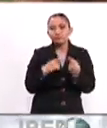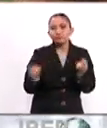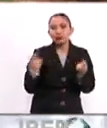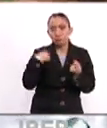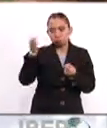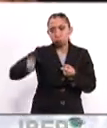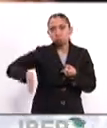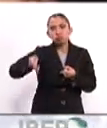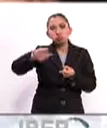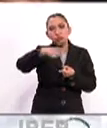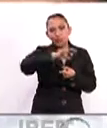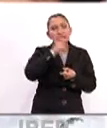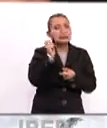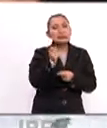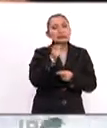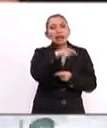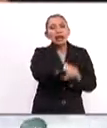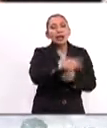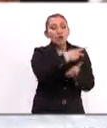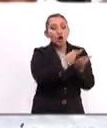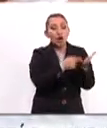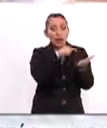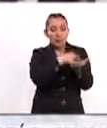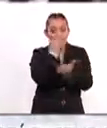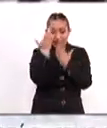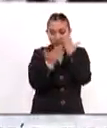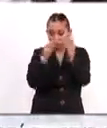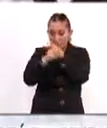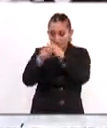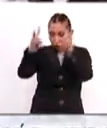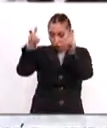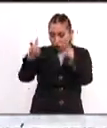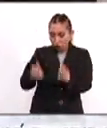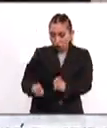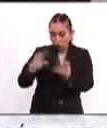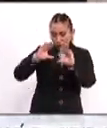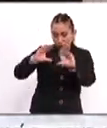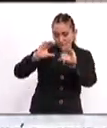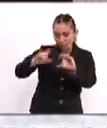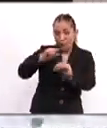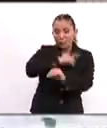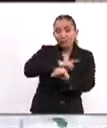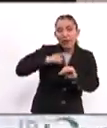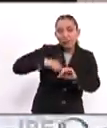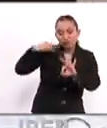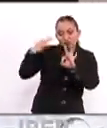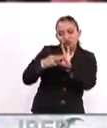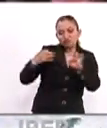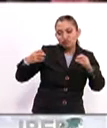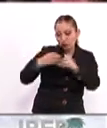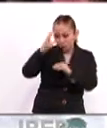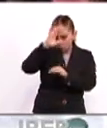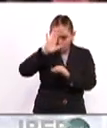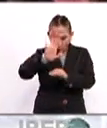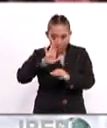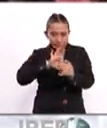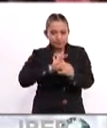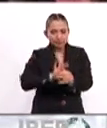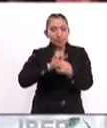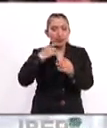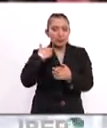La aceptabilidad, que significa que los programas de estudio y los métodos pedagógicos deben ser pertinentes culturalmente,